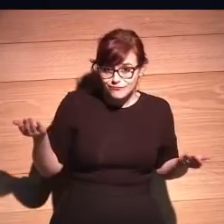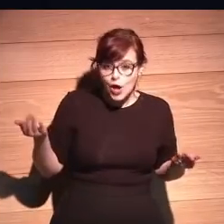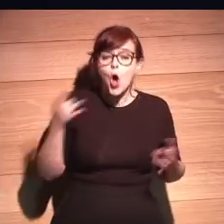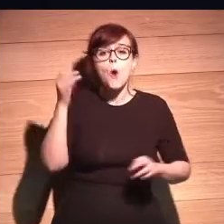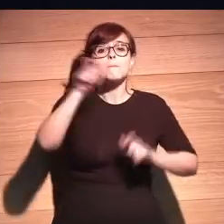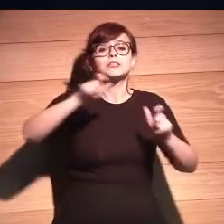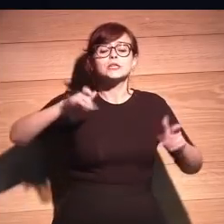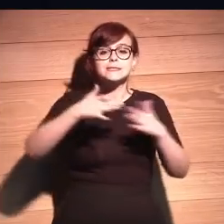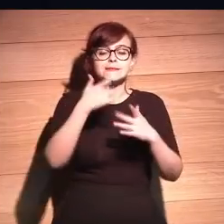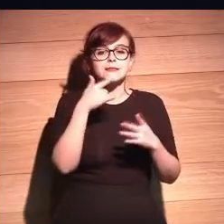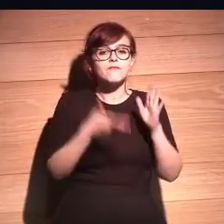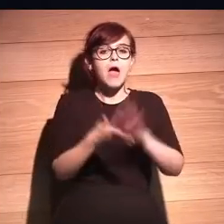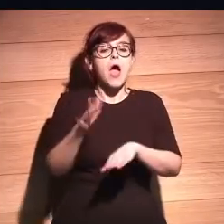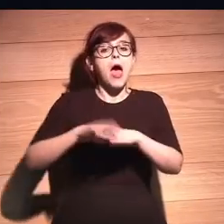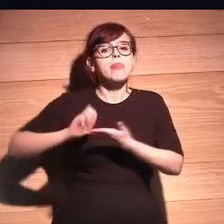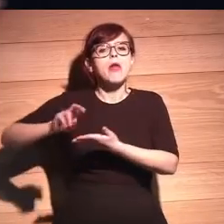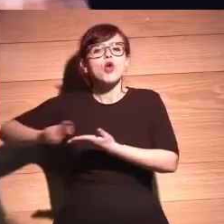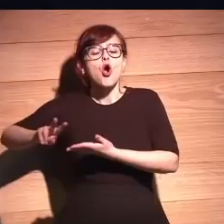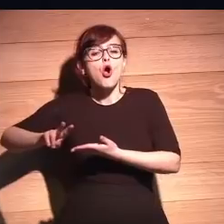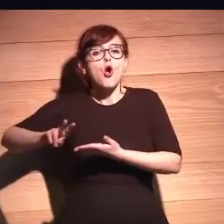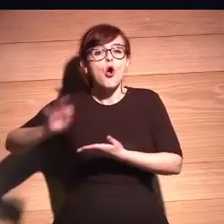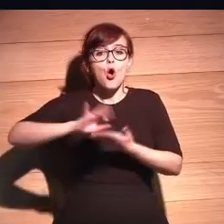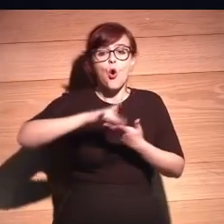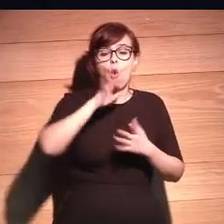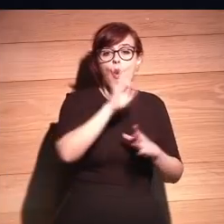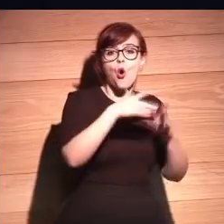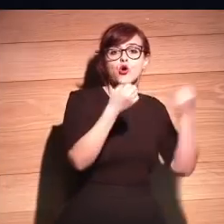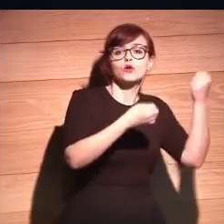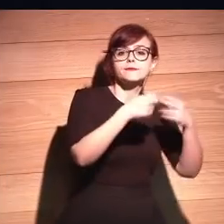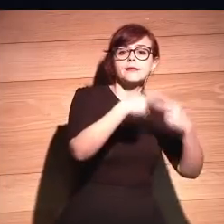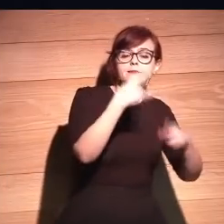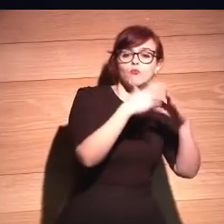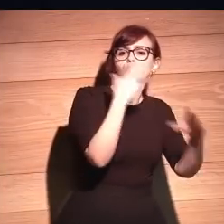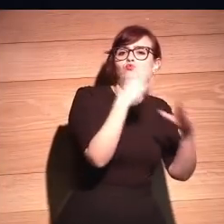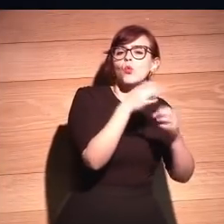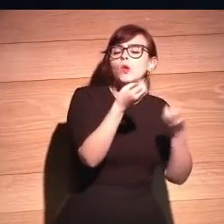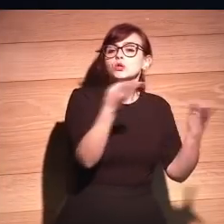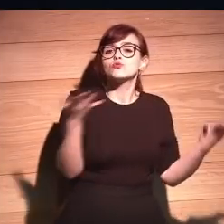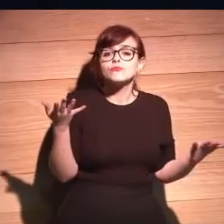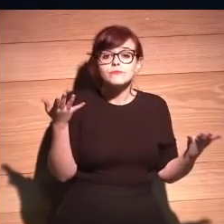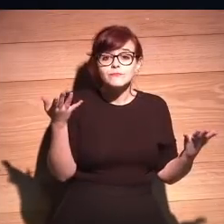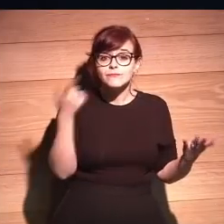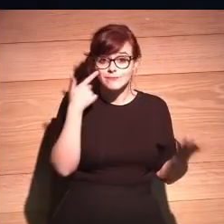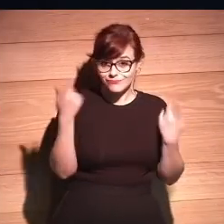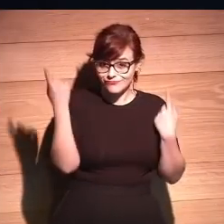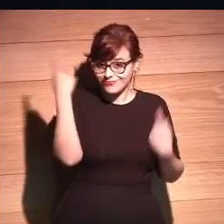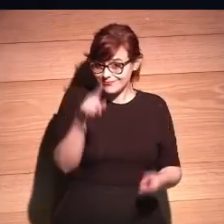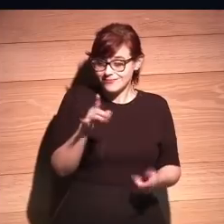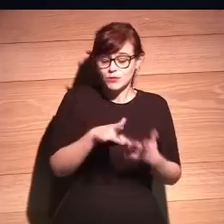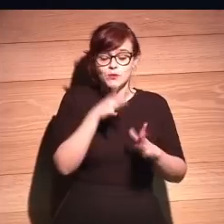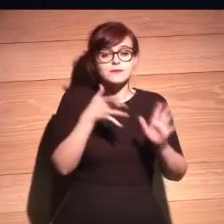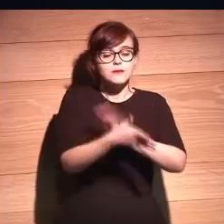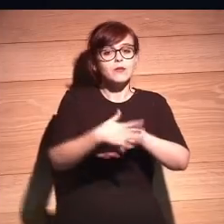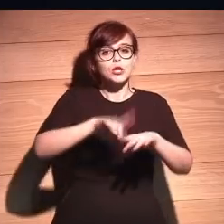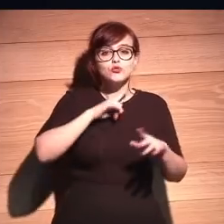¿Cuántas personas, si se tienen que desplazar, van caminando o tomarán un coche, un taxi, un autobús? Muchas. O sea, que la primera parte es